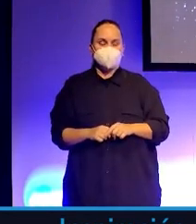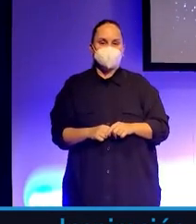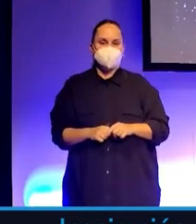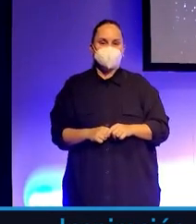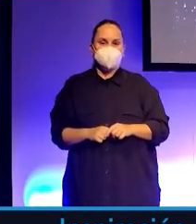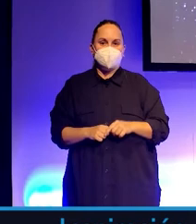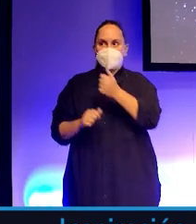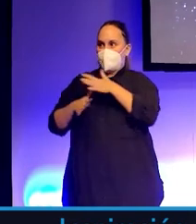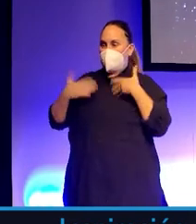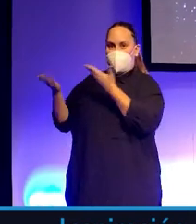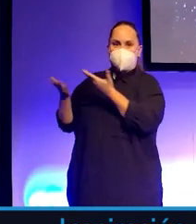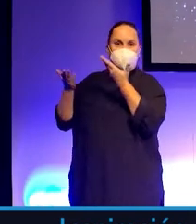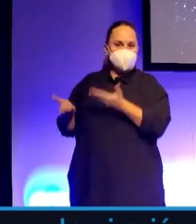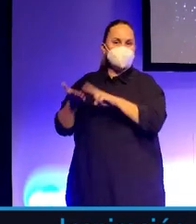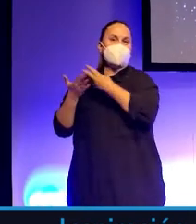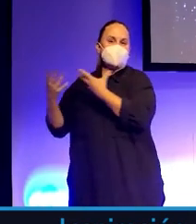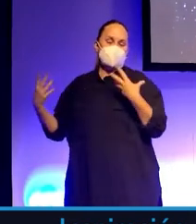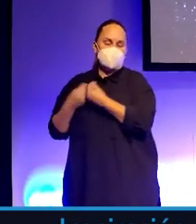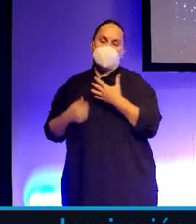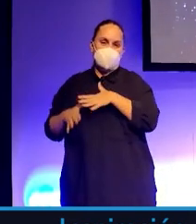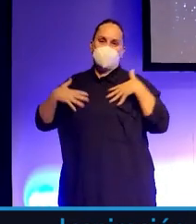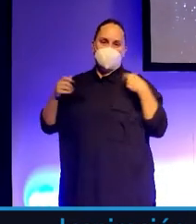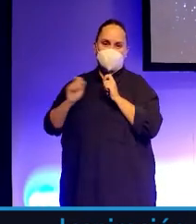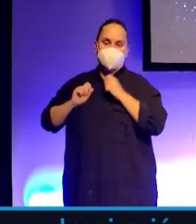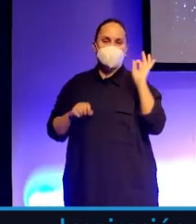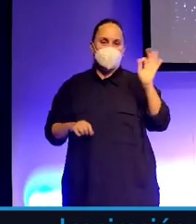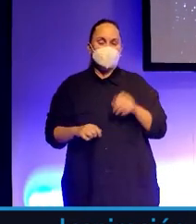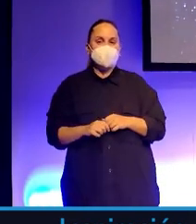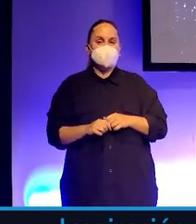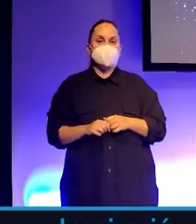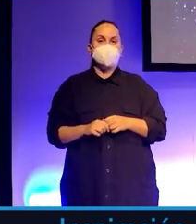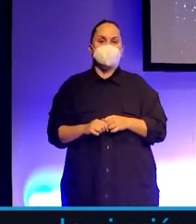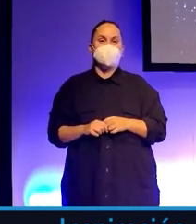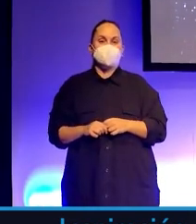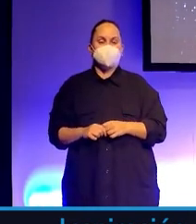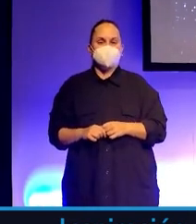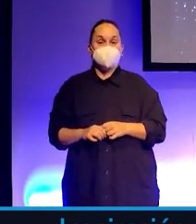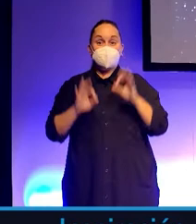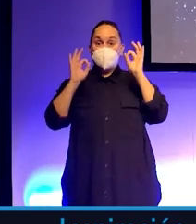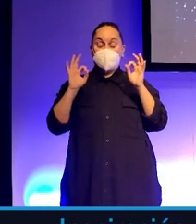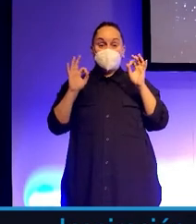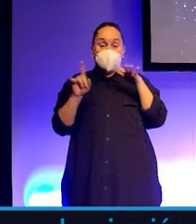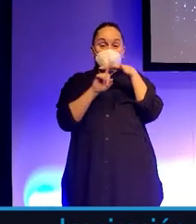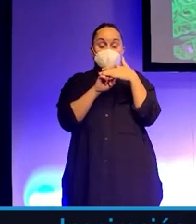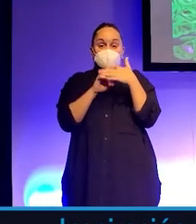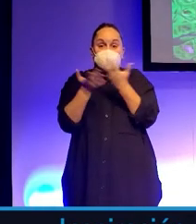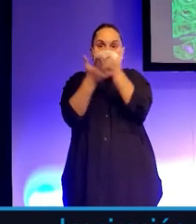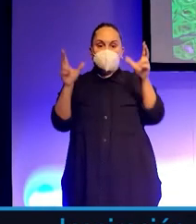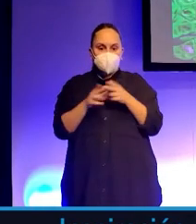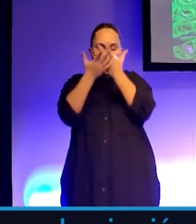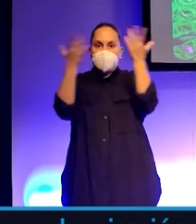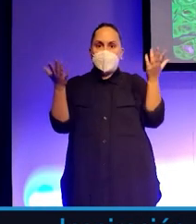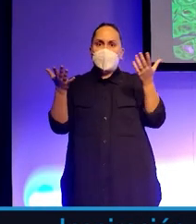Me emociona que estés aquí conmigo en el escenario, de verdad. Esta serie de cambios disruptivos que en realidad fueron aceleraciones